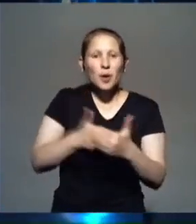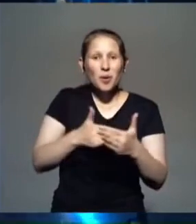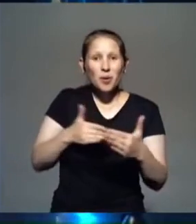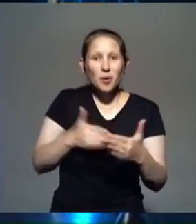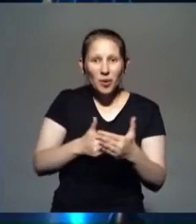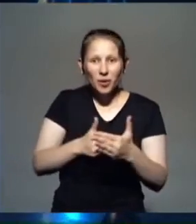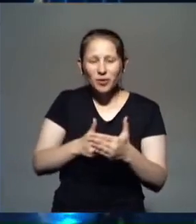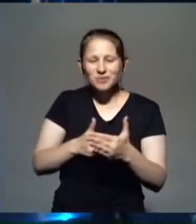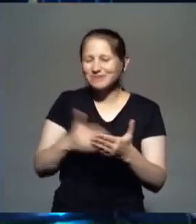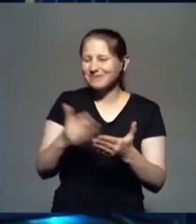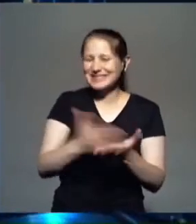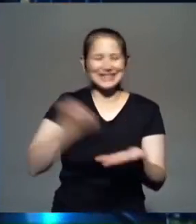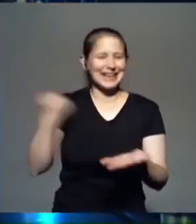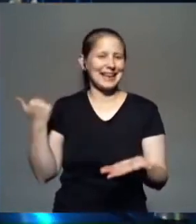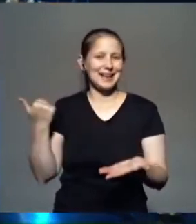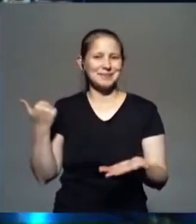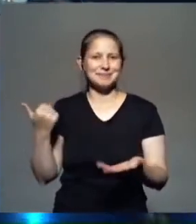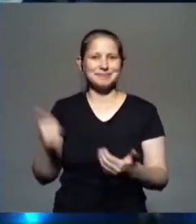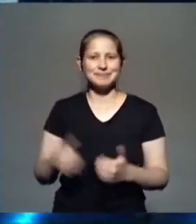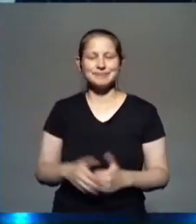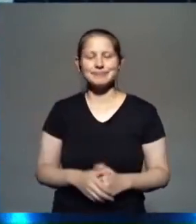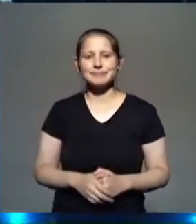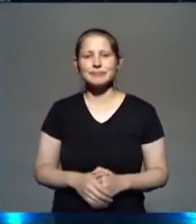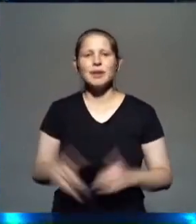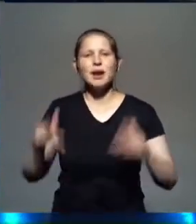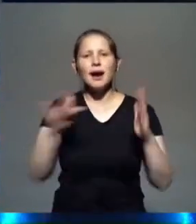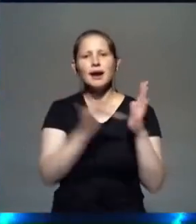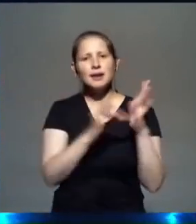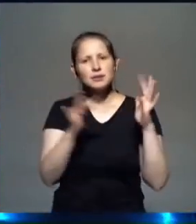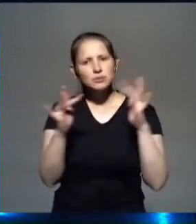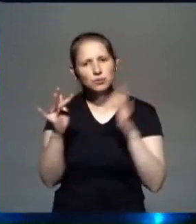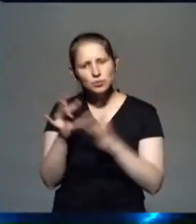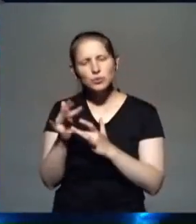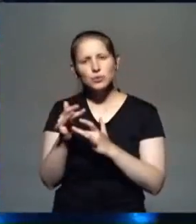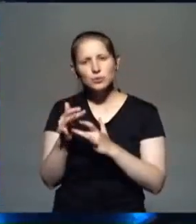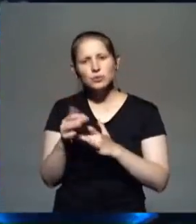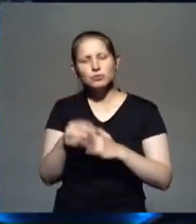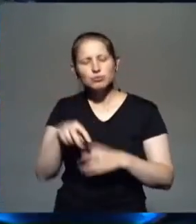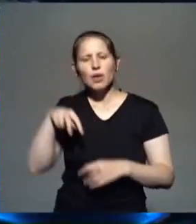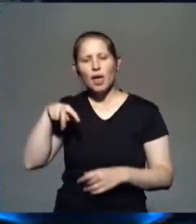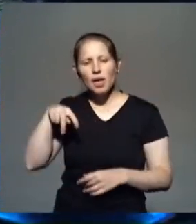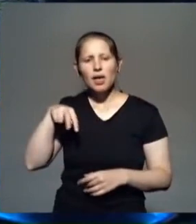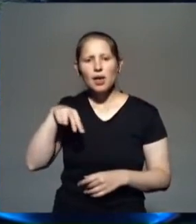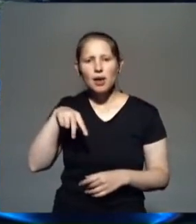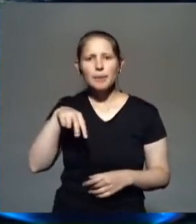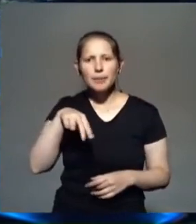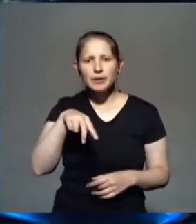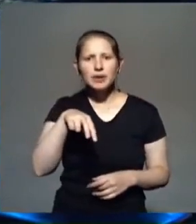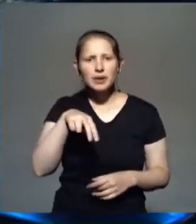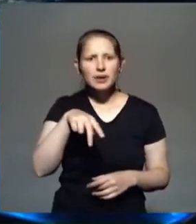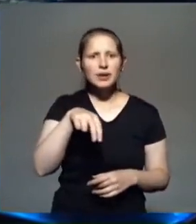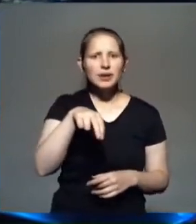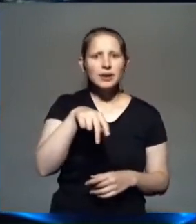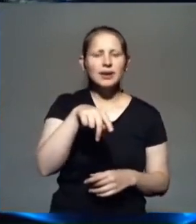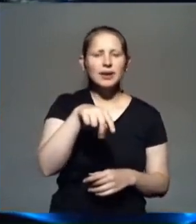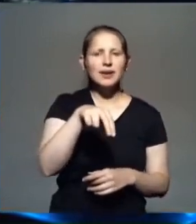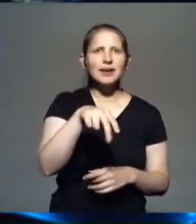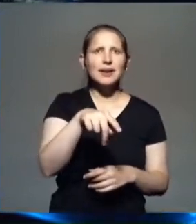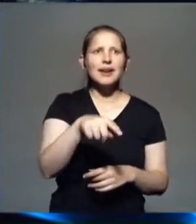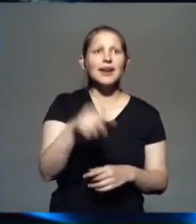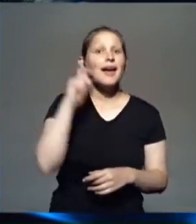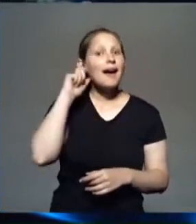Y ustedes vieron que Jesús va a caminar, camino a Galilea. Pasa